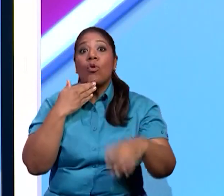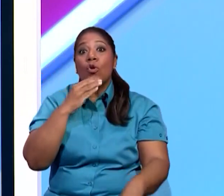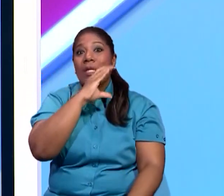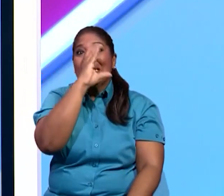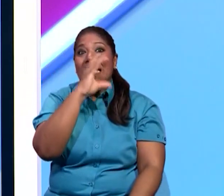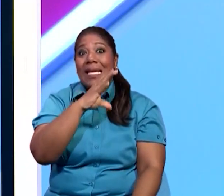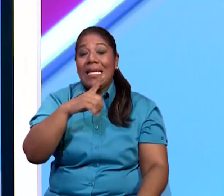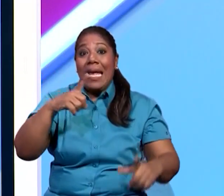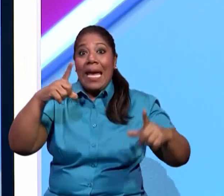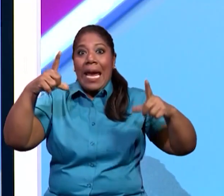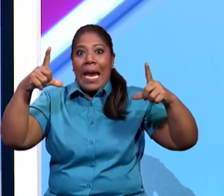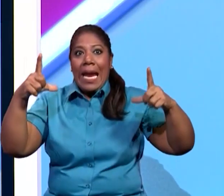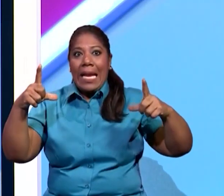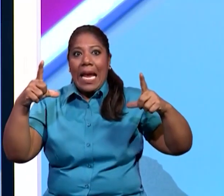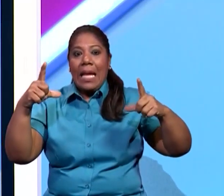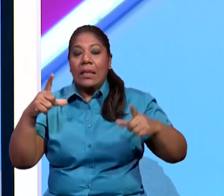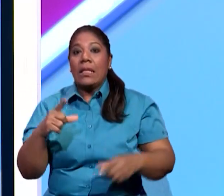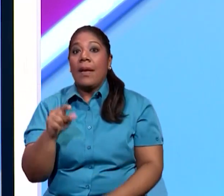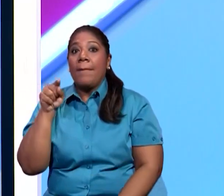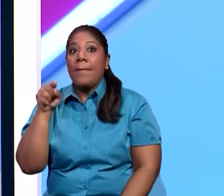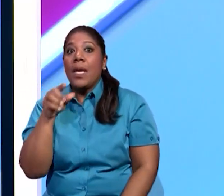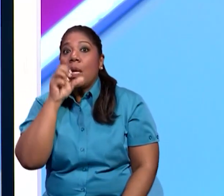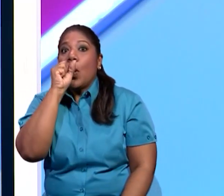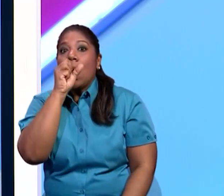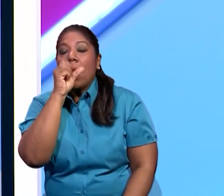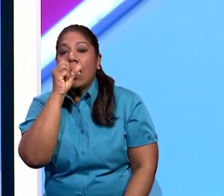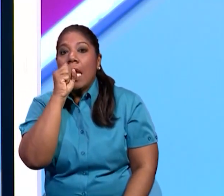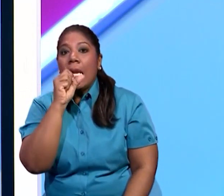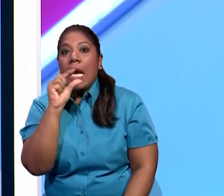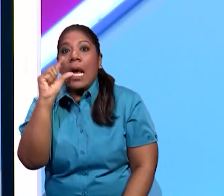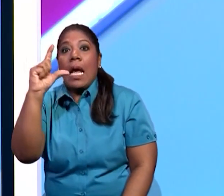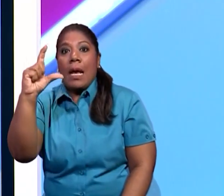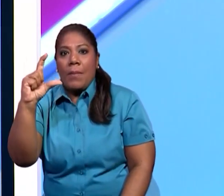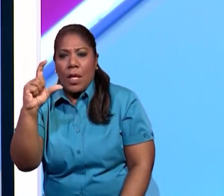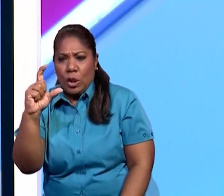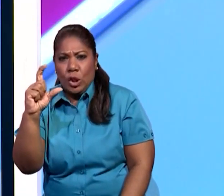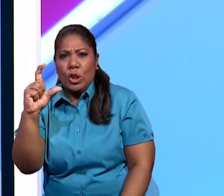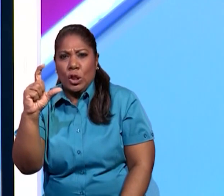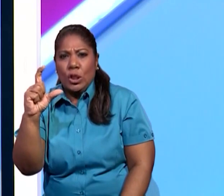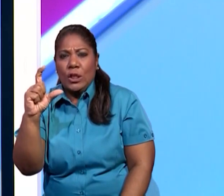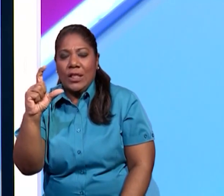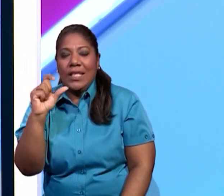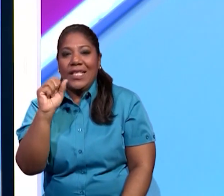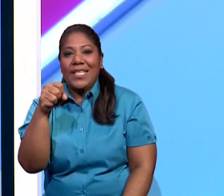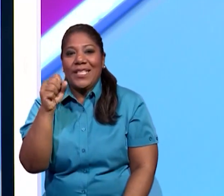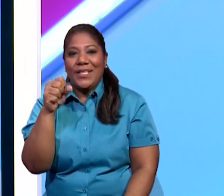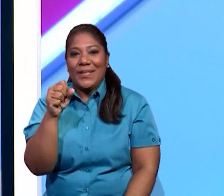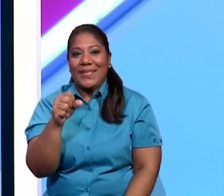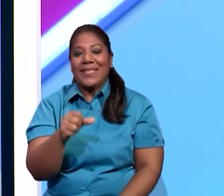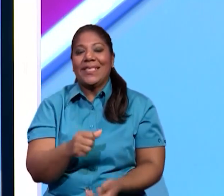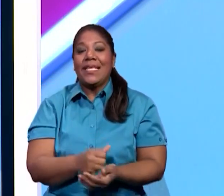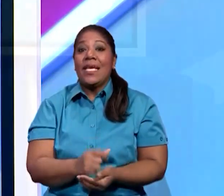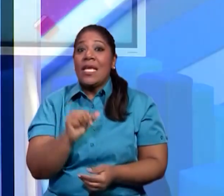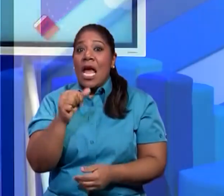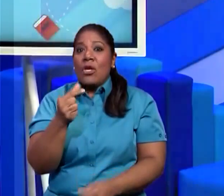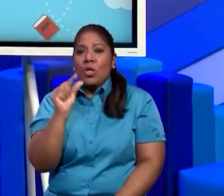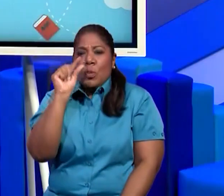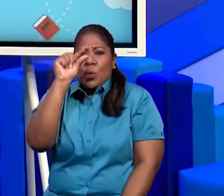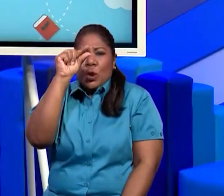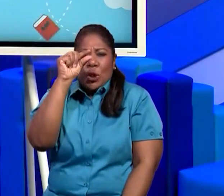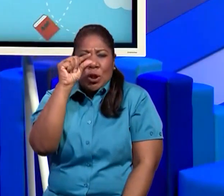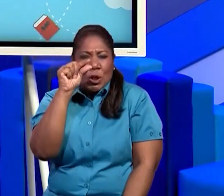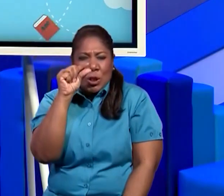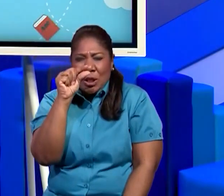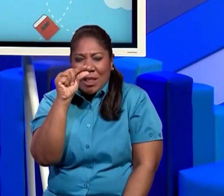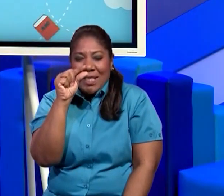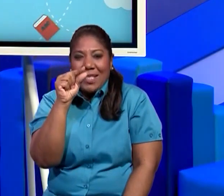pequeños, tamaños miniaturas, que son más chiquititos que los pequeños. Aquí estamos